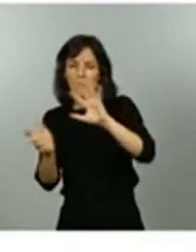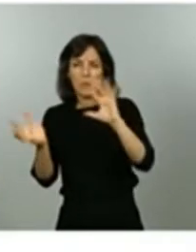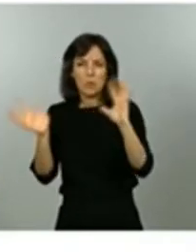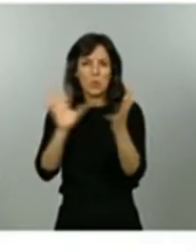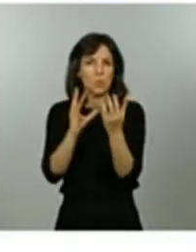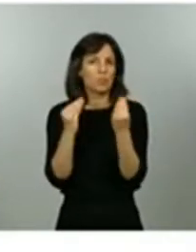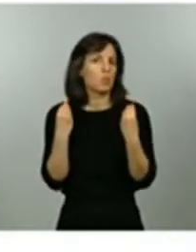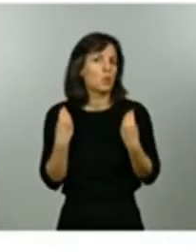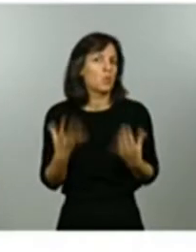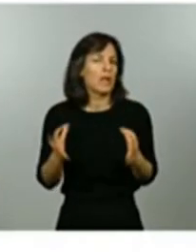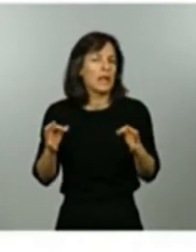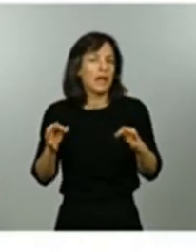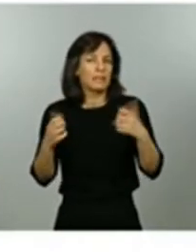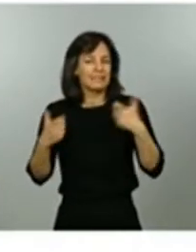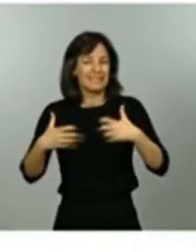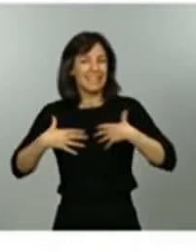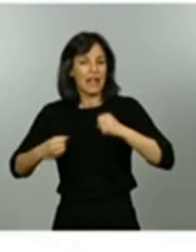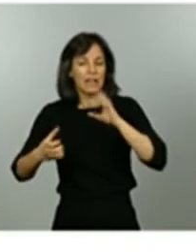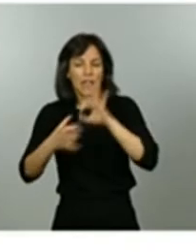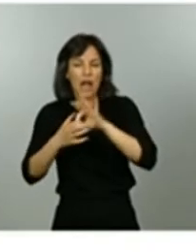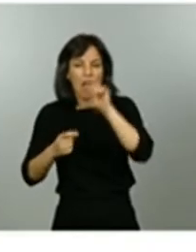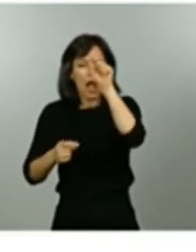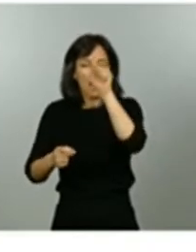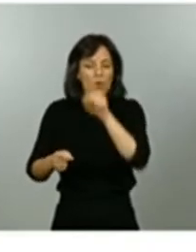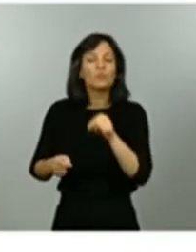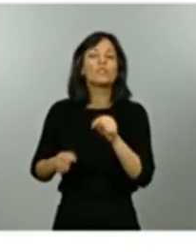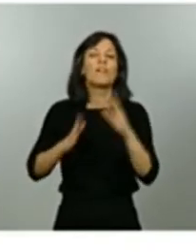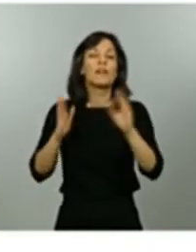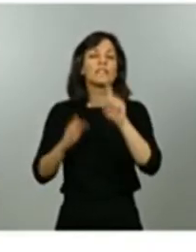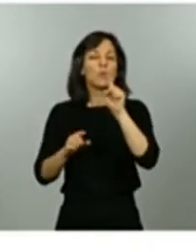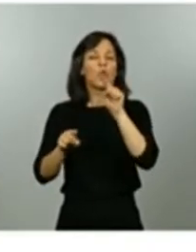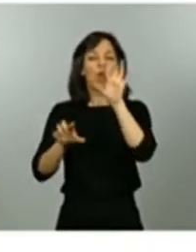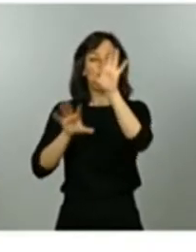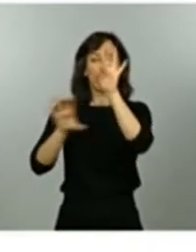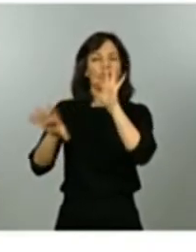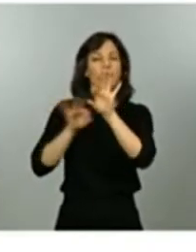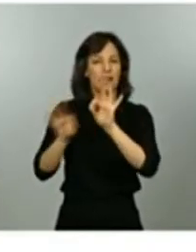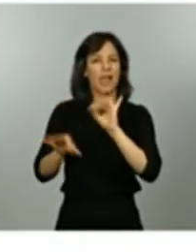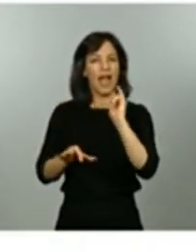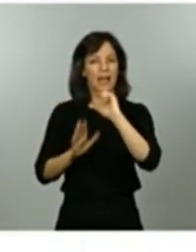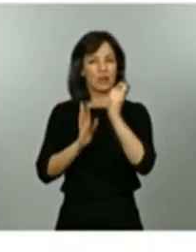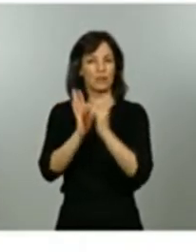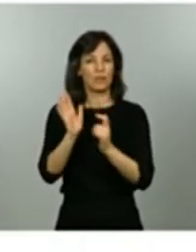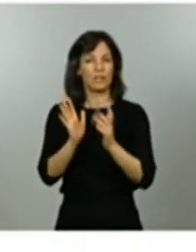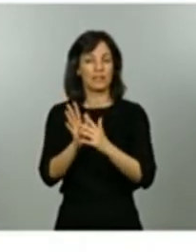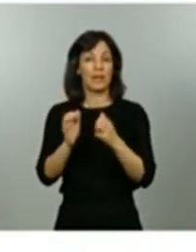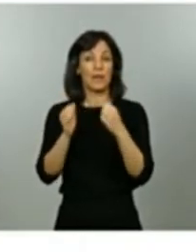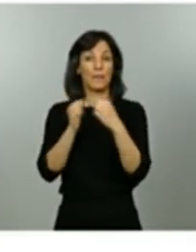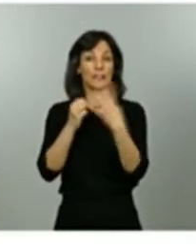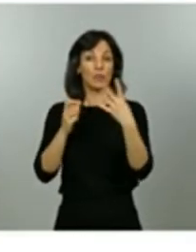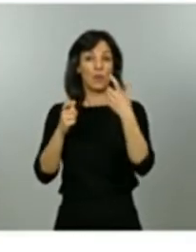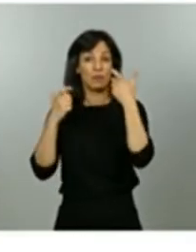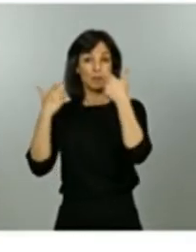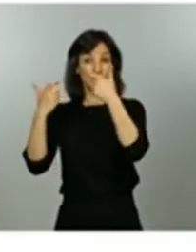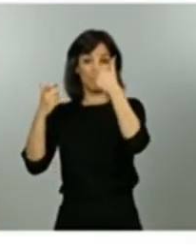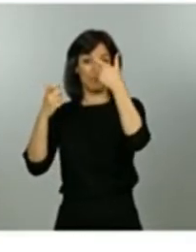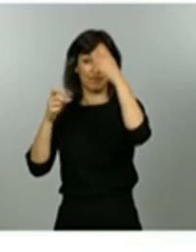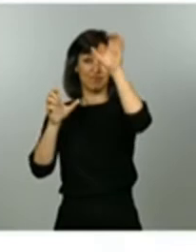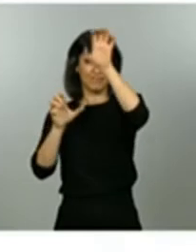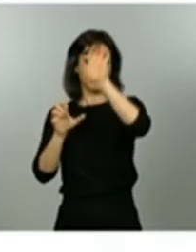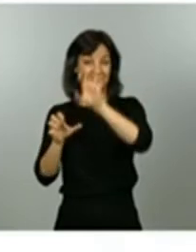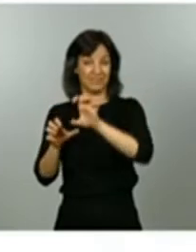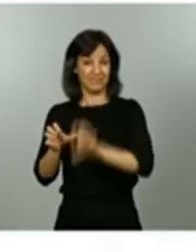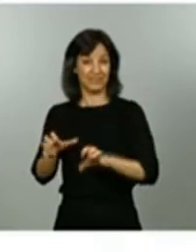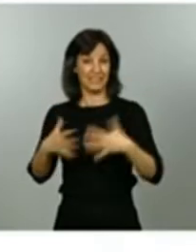sanitarios sí que pasan la fase 1 algunos de estos de los 24 departamentos de salud de la comunidad valenciana